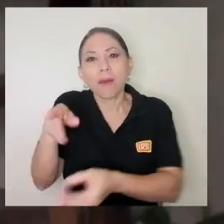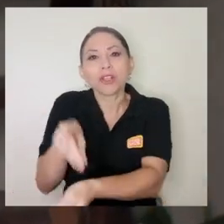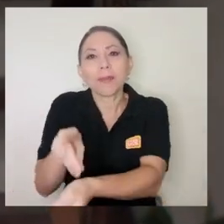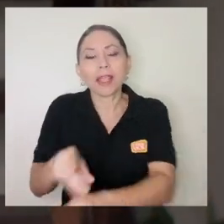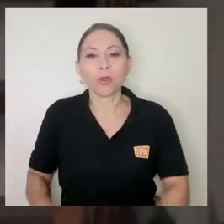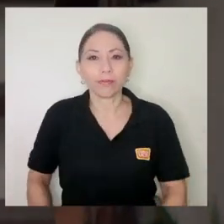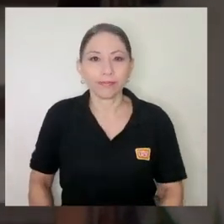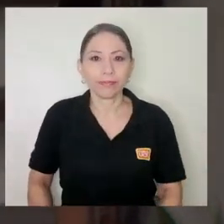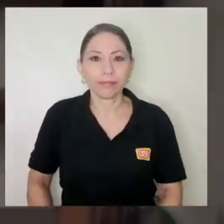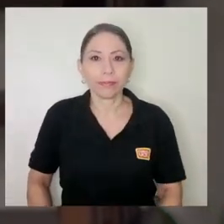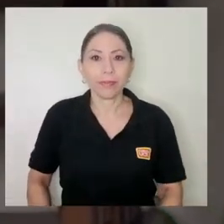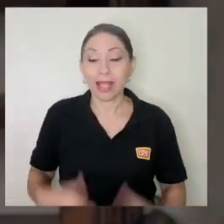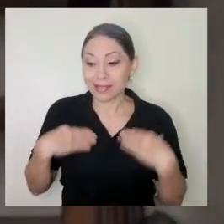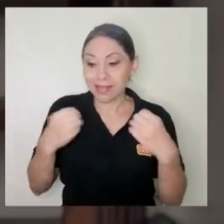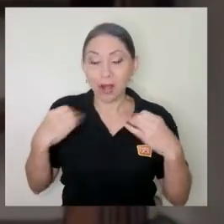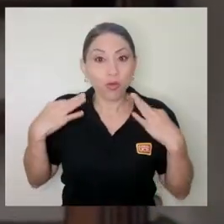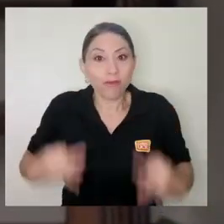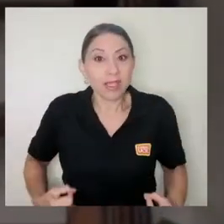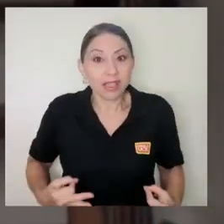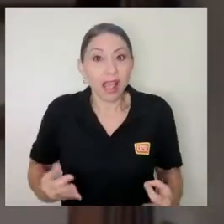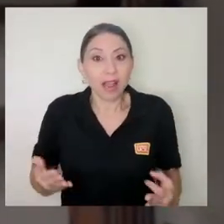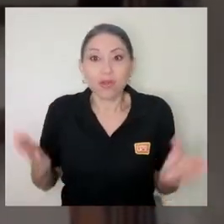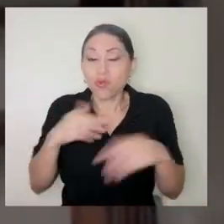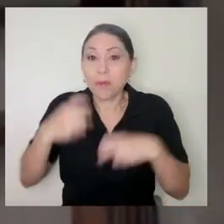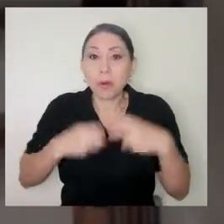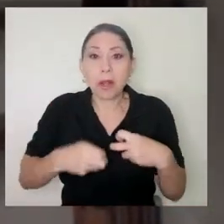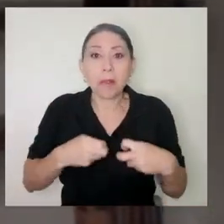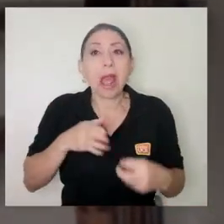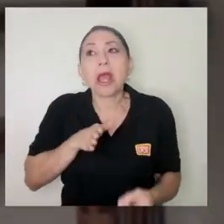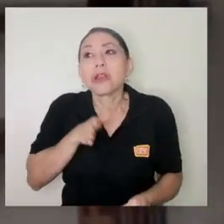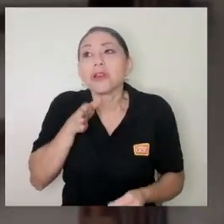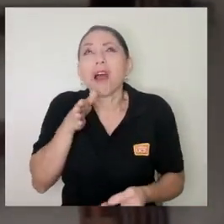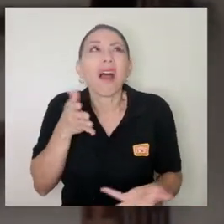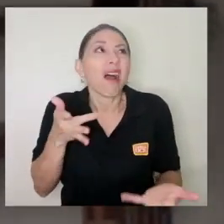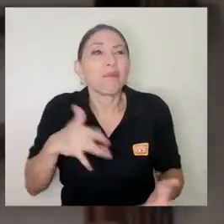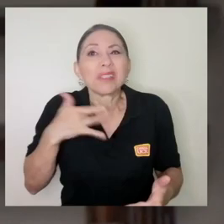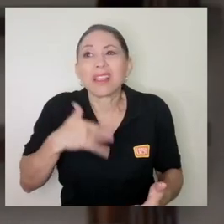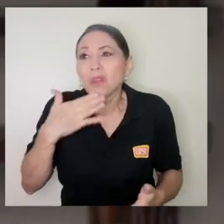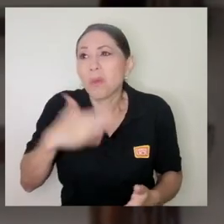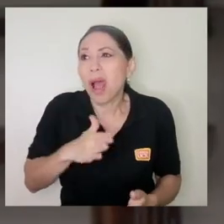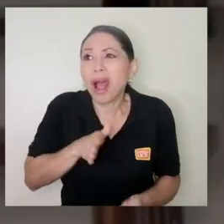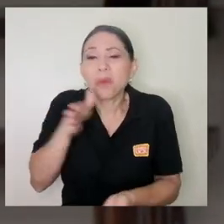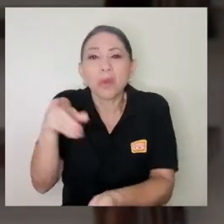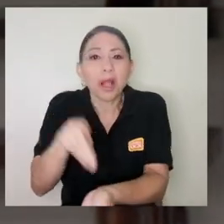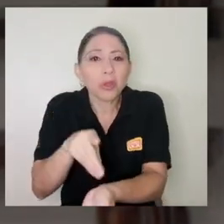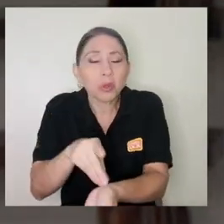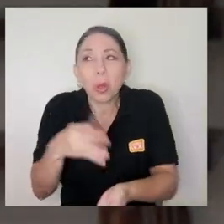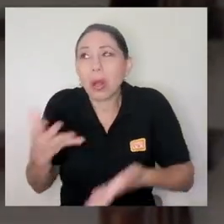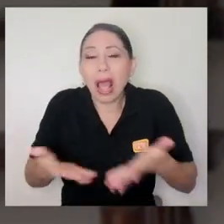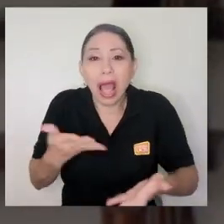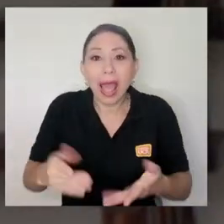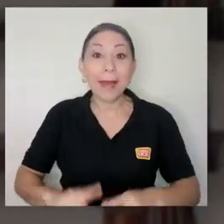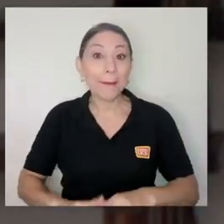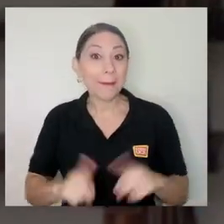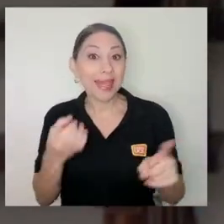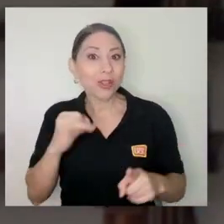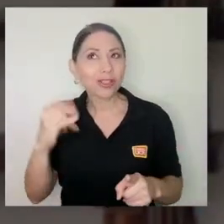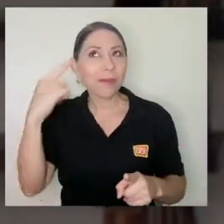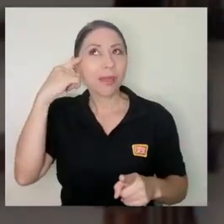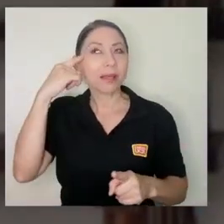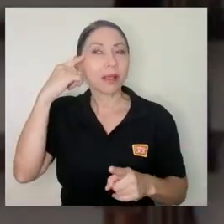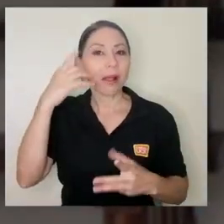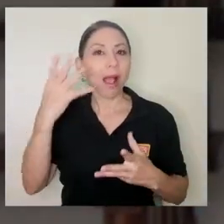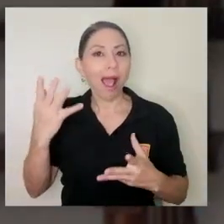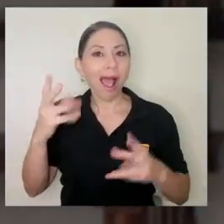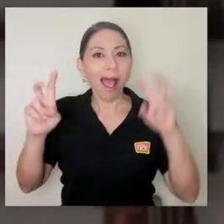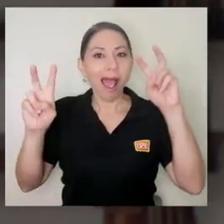al médico no tenemos ningún problema si tenemos un problema de salud física no tenemos ningún problema con decirle a la familia es que me siento mal o me diagnosticaron esto no sé qué pero si es